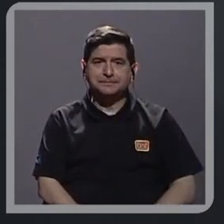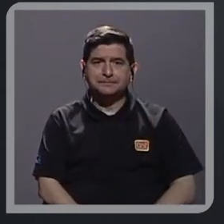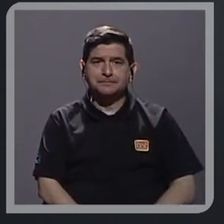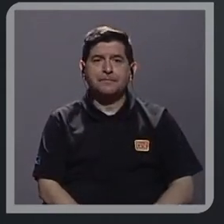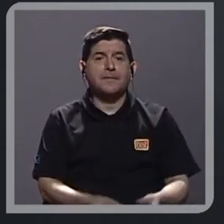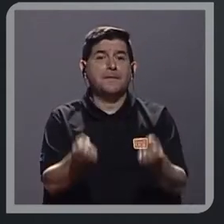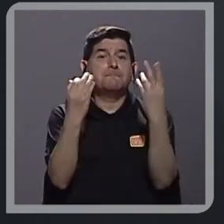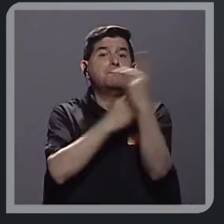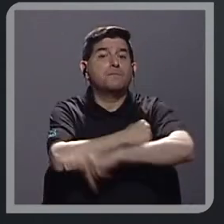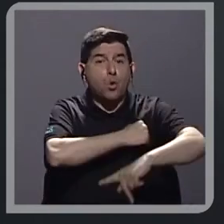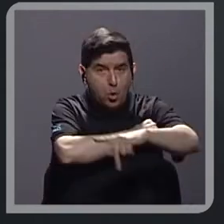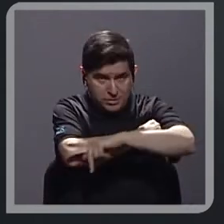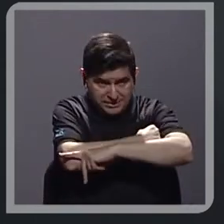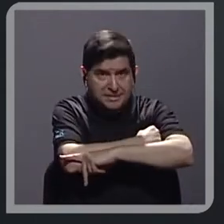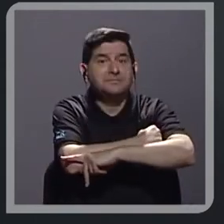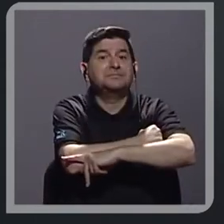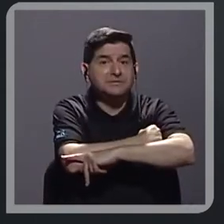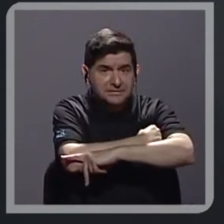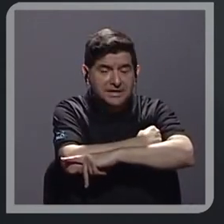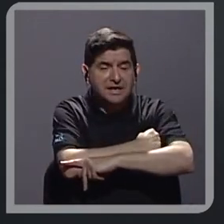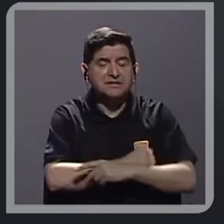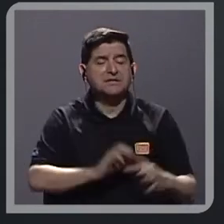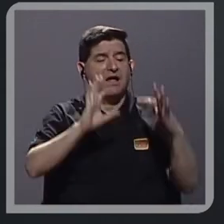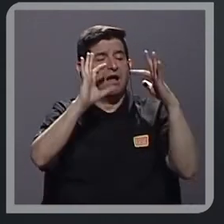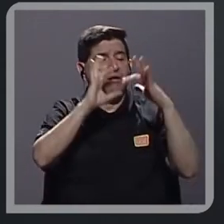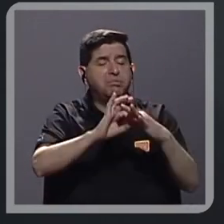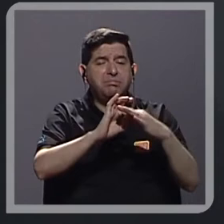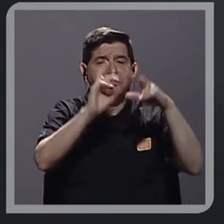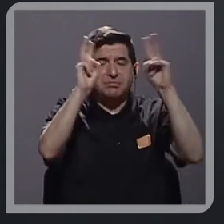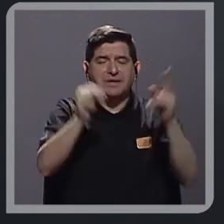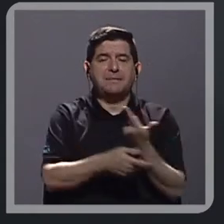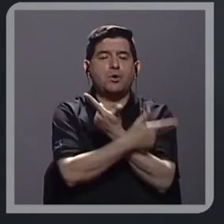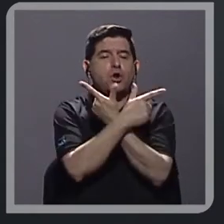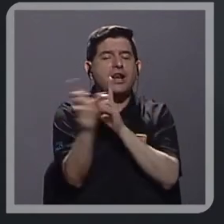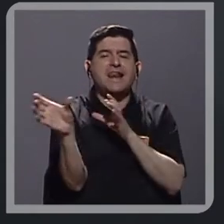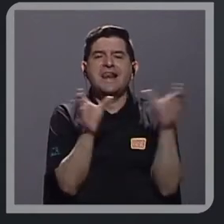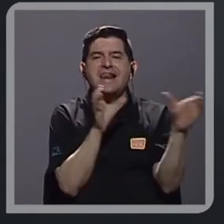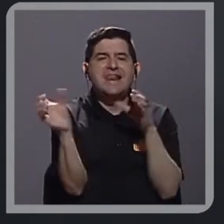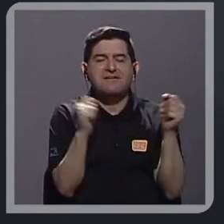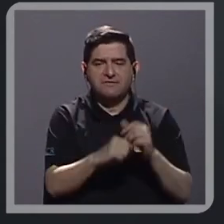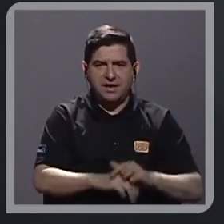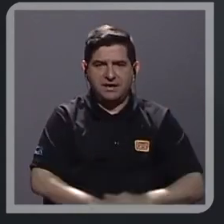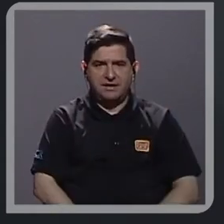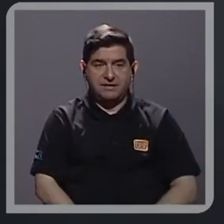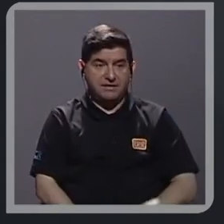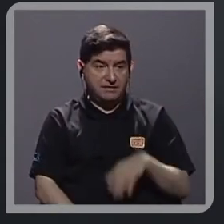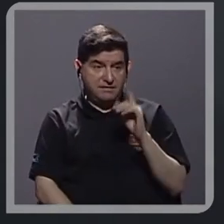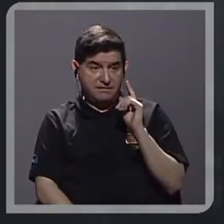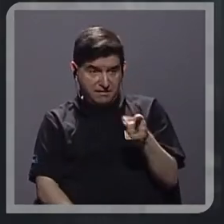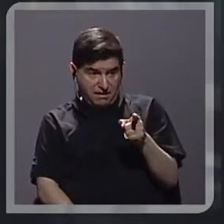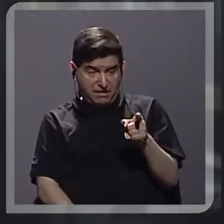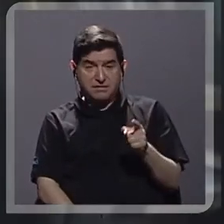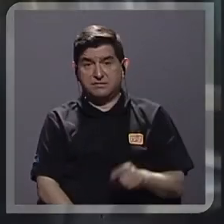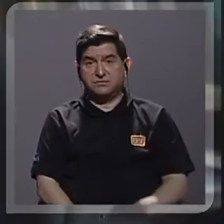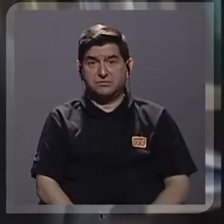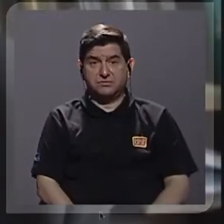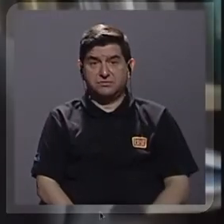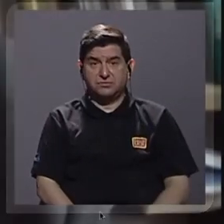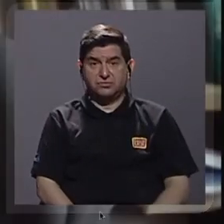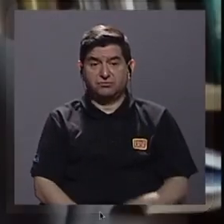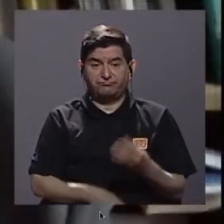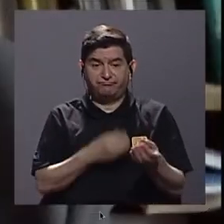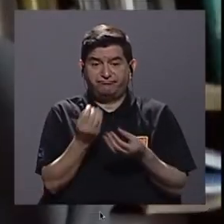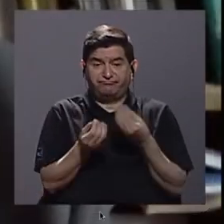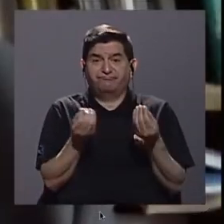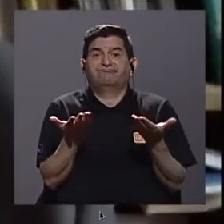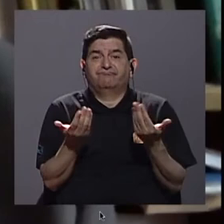Muchos países se casaron con el tema del libre comercio y entonces ahí eso lo que ha venido